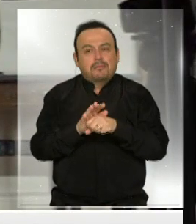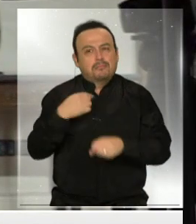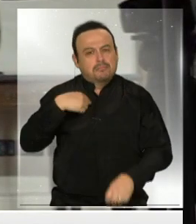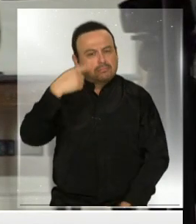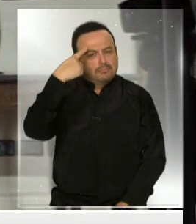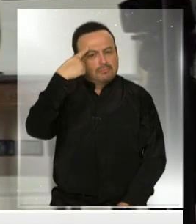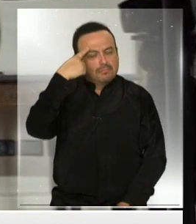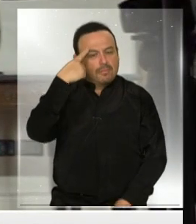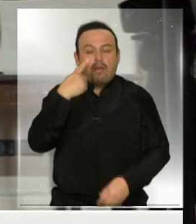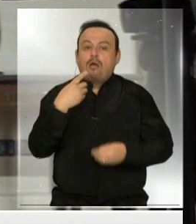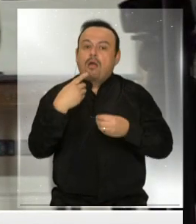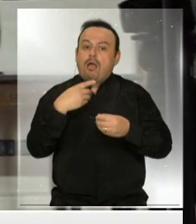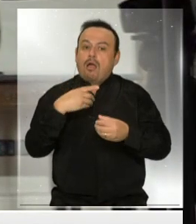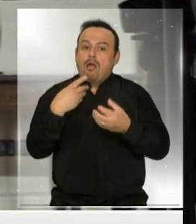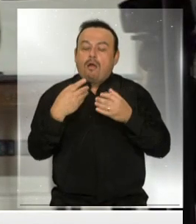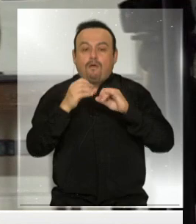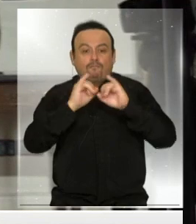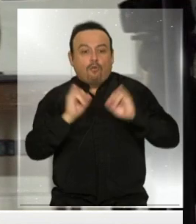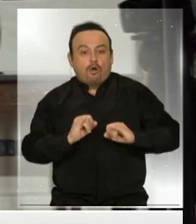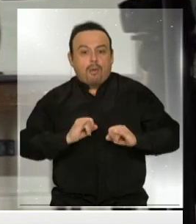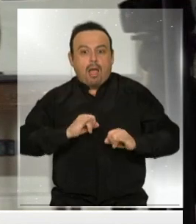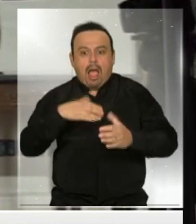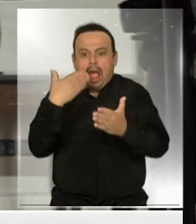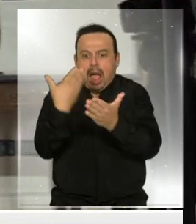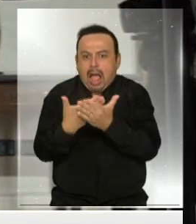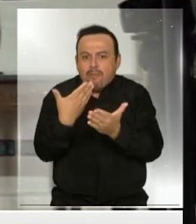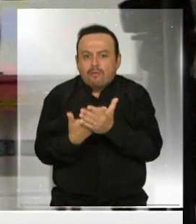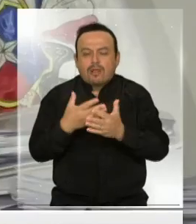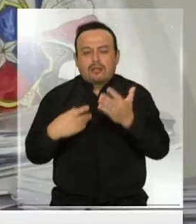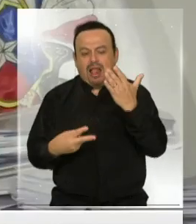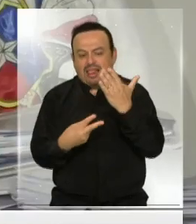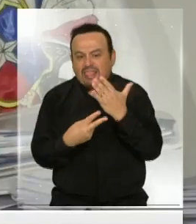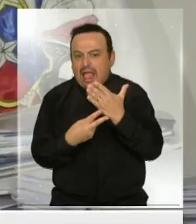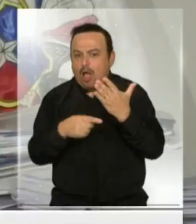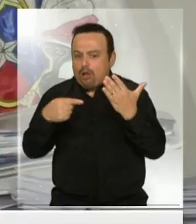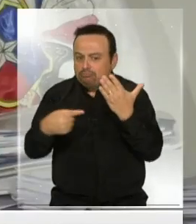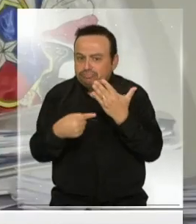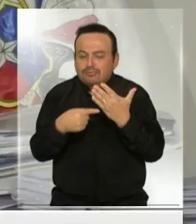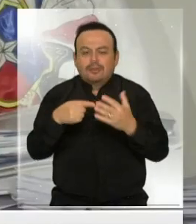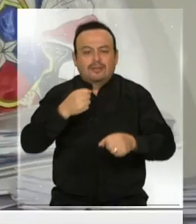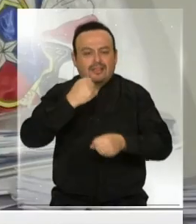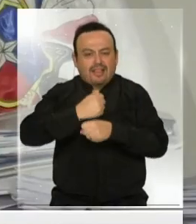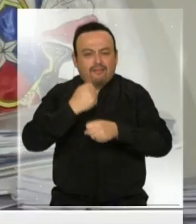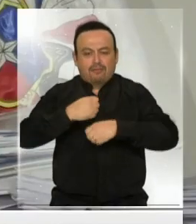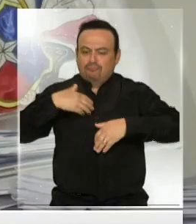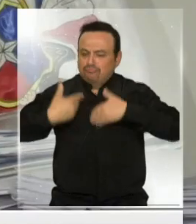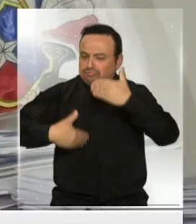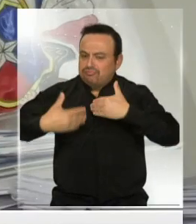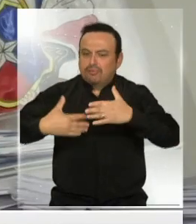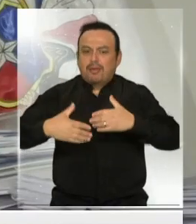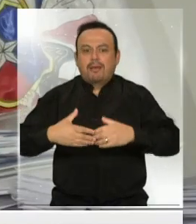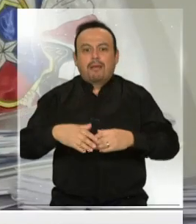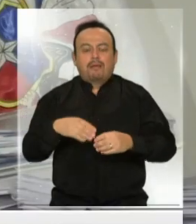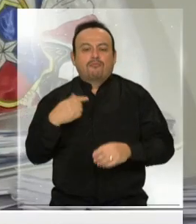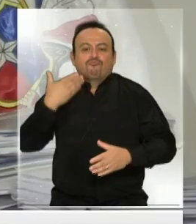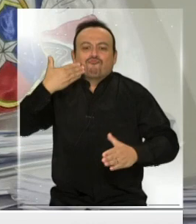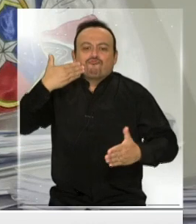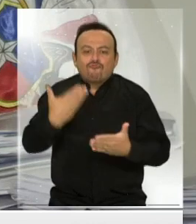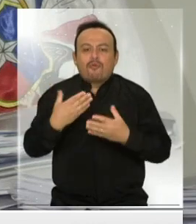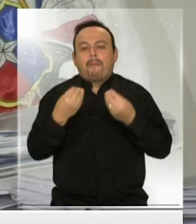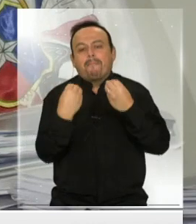de aprovechar las ventajas de las nuevas tecnologías, la revolución industrial, en beneficio de nuestros trabajadores.